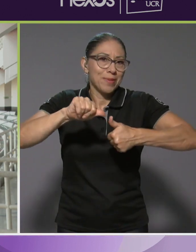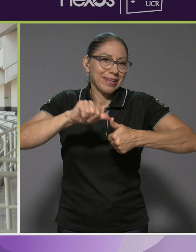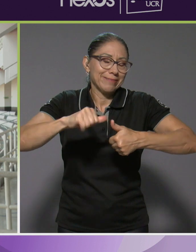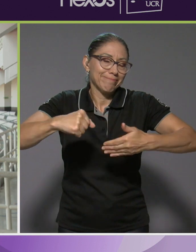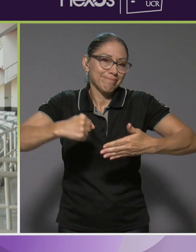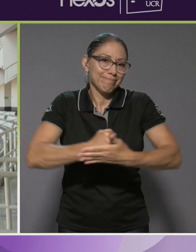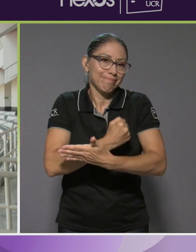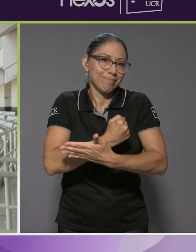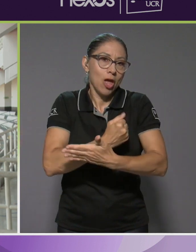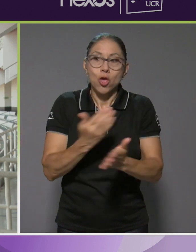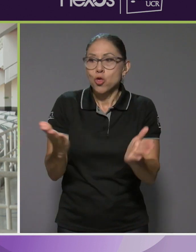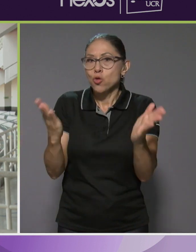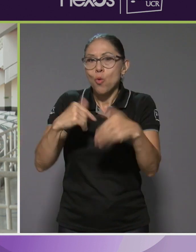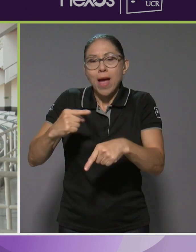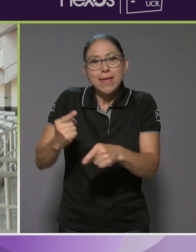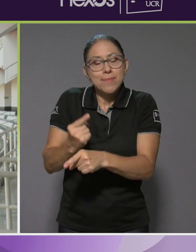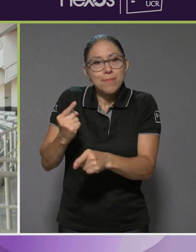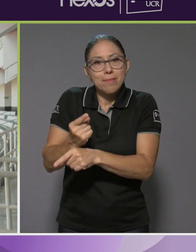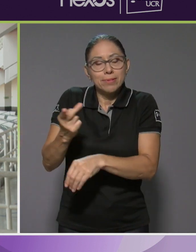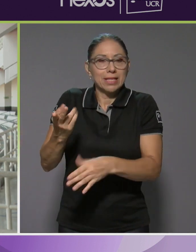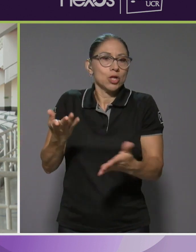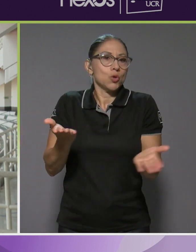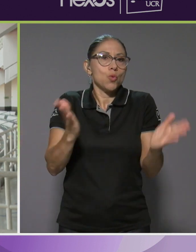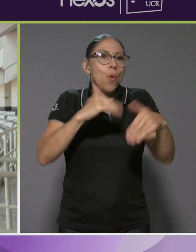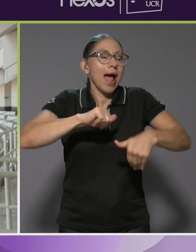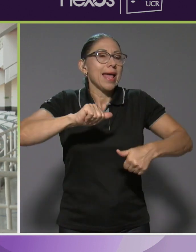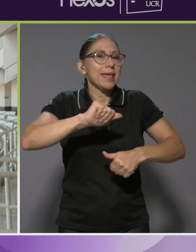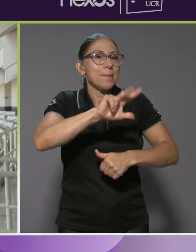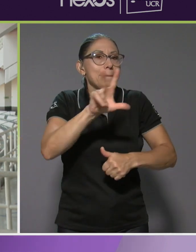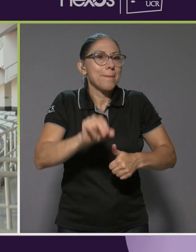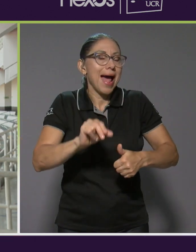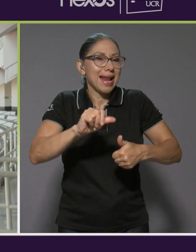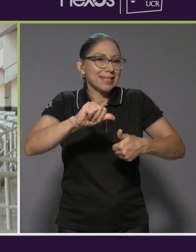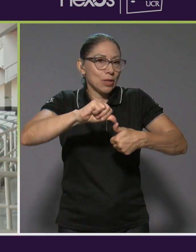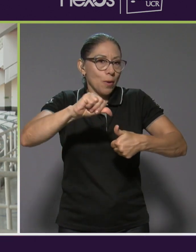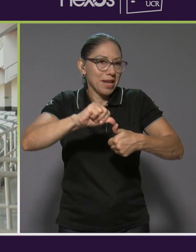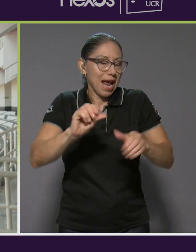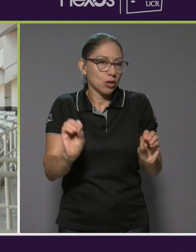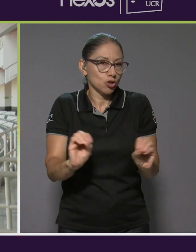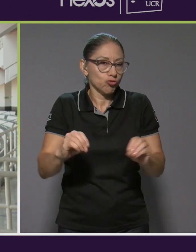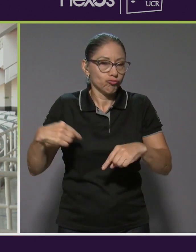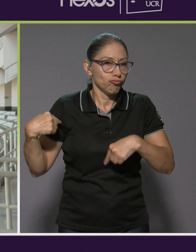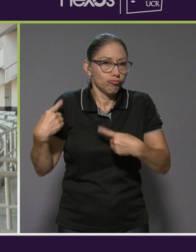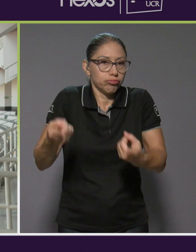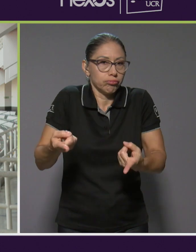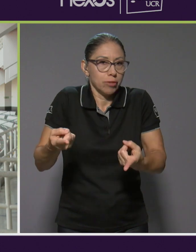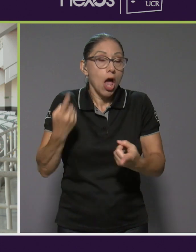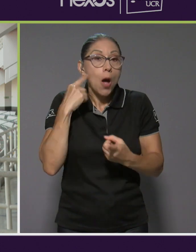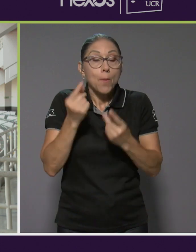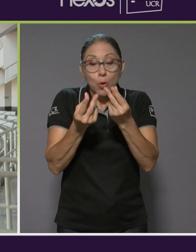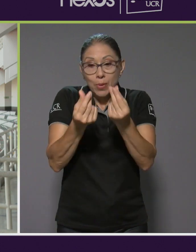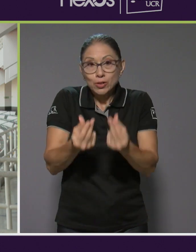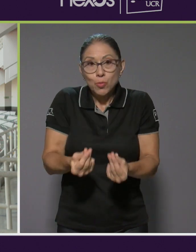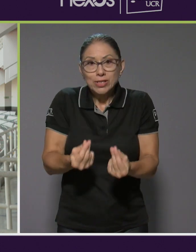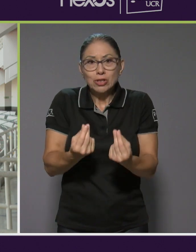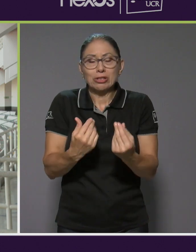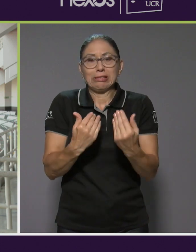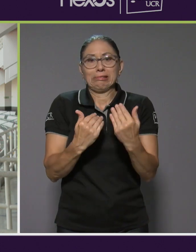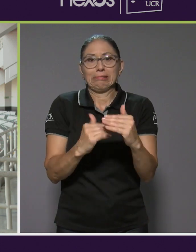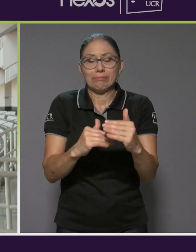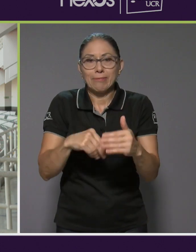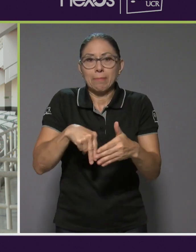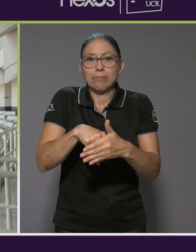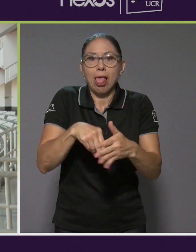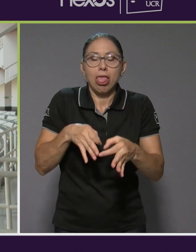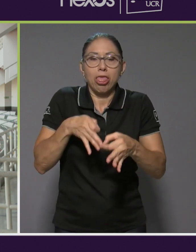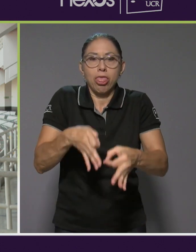convencionales, ni los paracentroamericanos. Y por tema de presupuesto, pues han estado postergando los parapanamericanos juveniles.